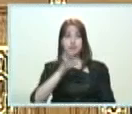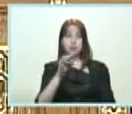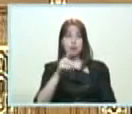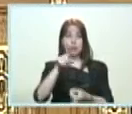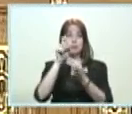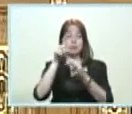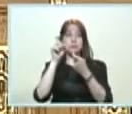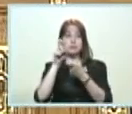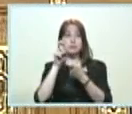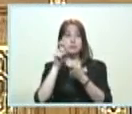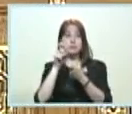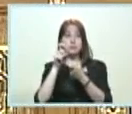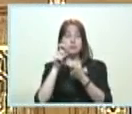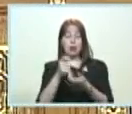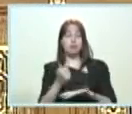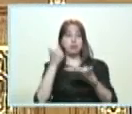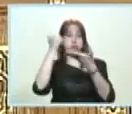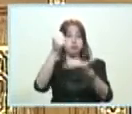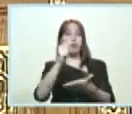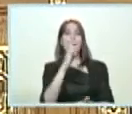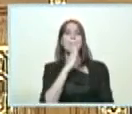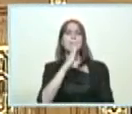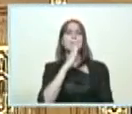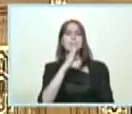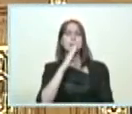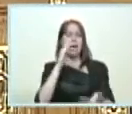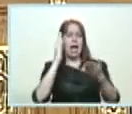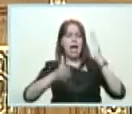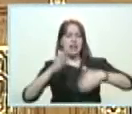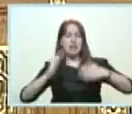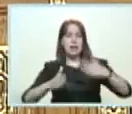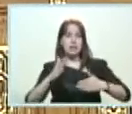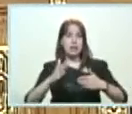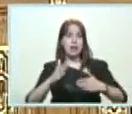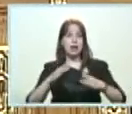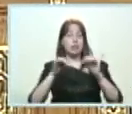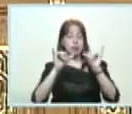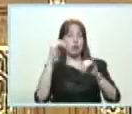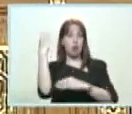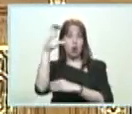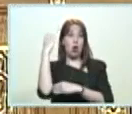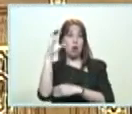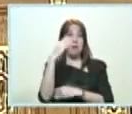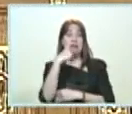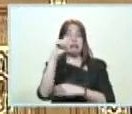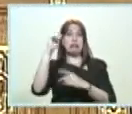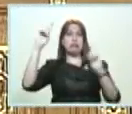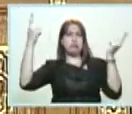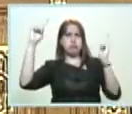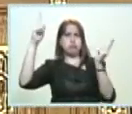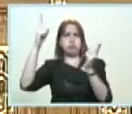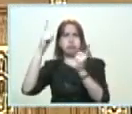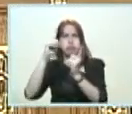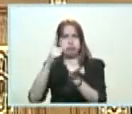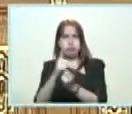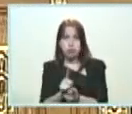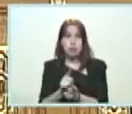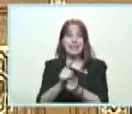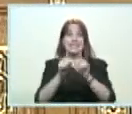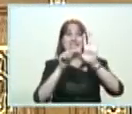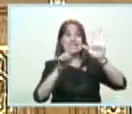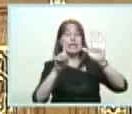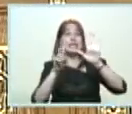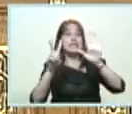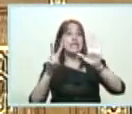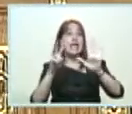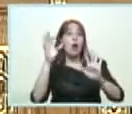y de la asignación de becas a entrenadores y atletas, en Colombia anunciaron la disminución del 67%